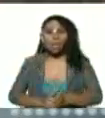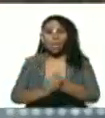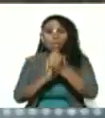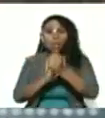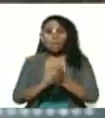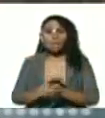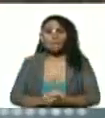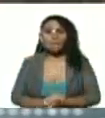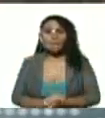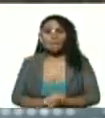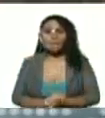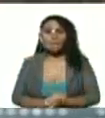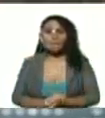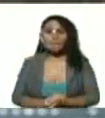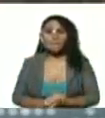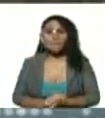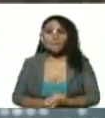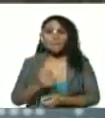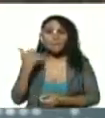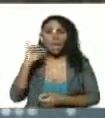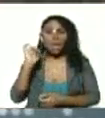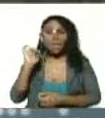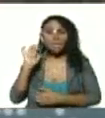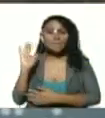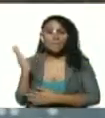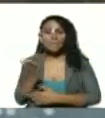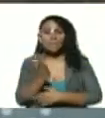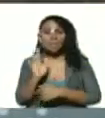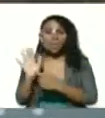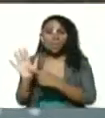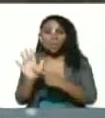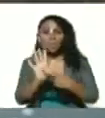que han servido de soporte y ejemplo